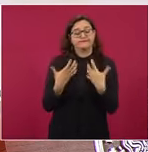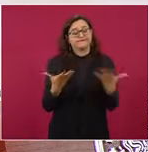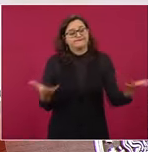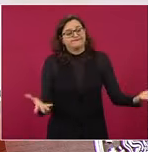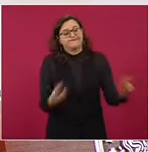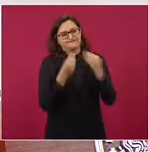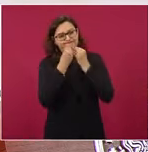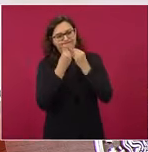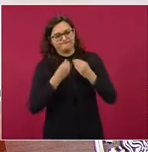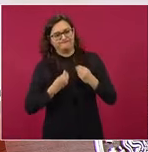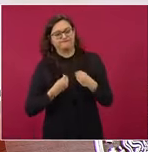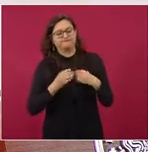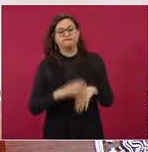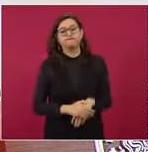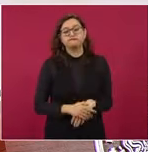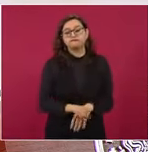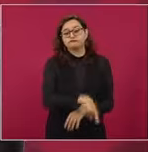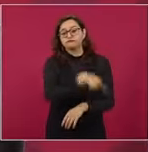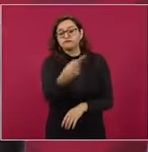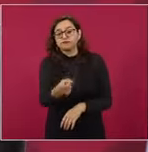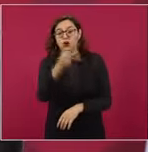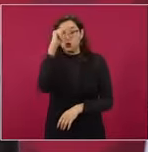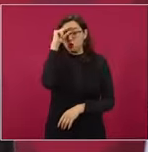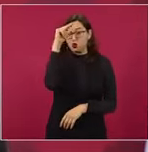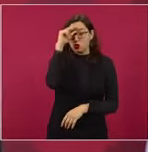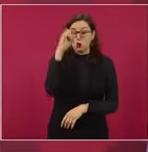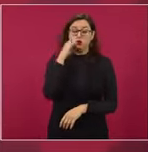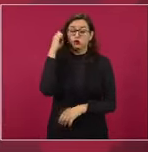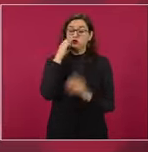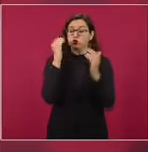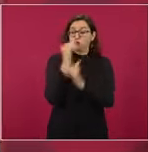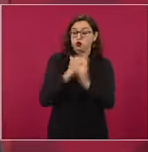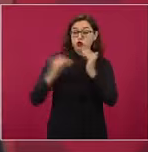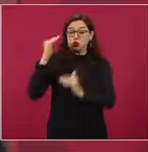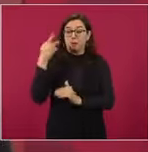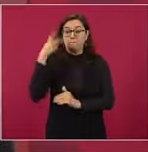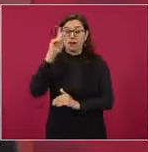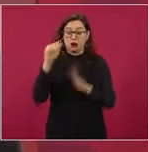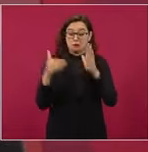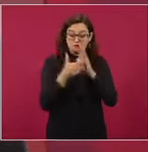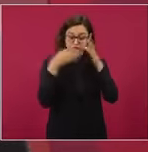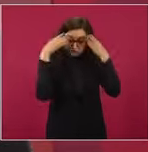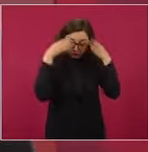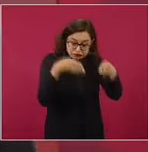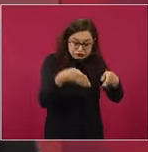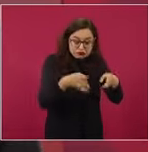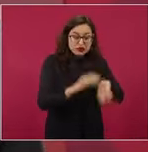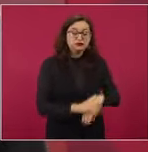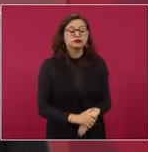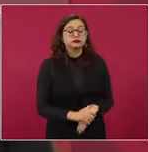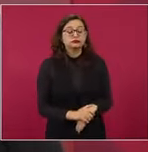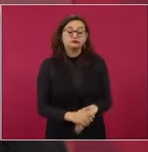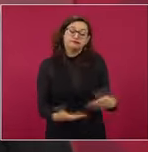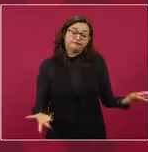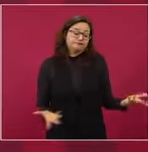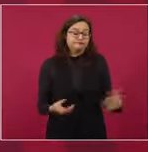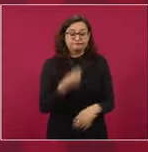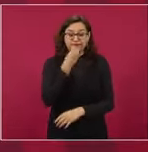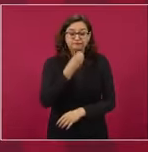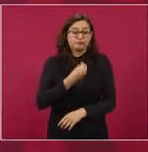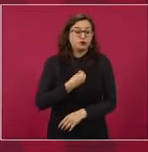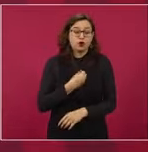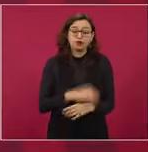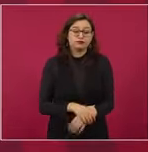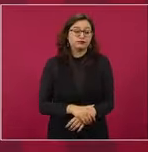orgánicos, alcahuetes del régimen de corrupción. Vamos adelante con el